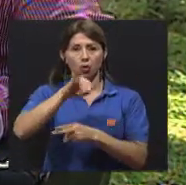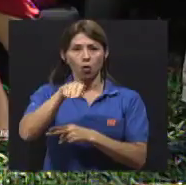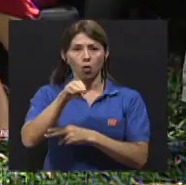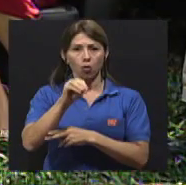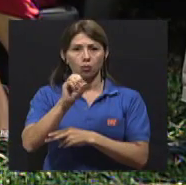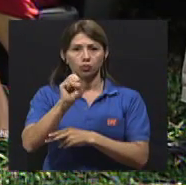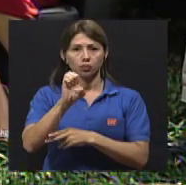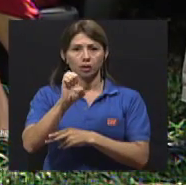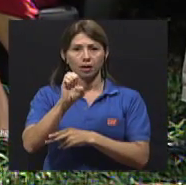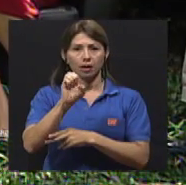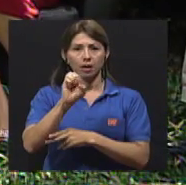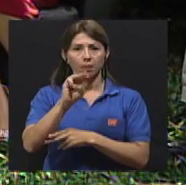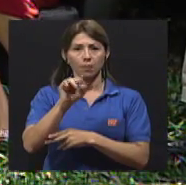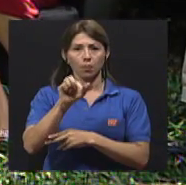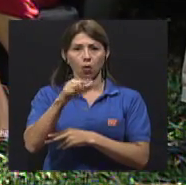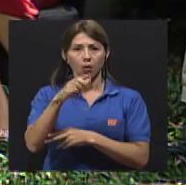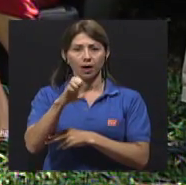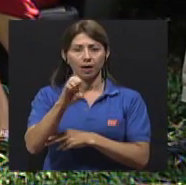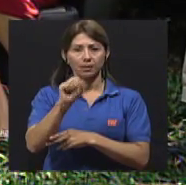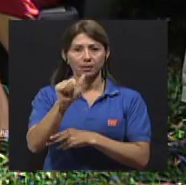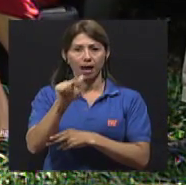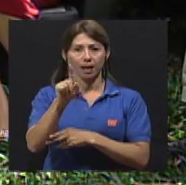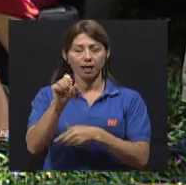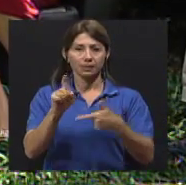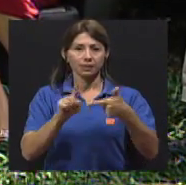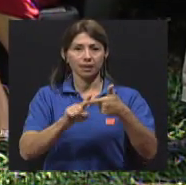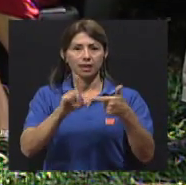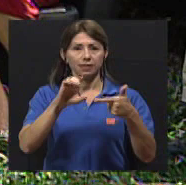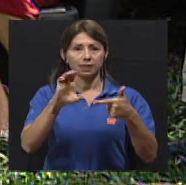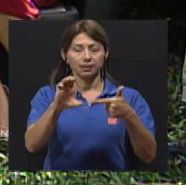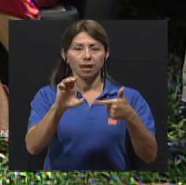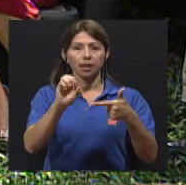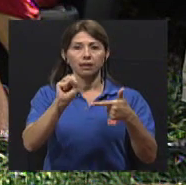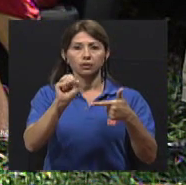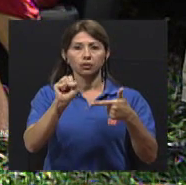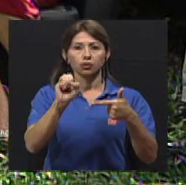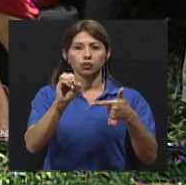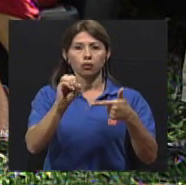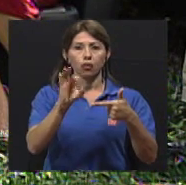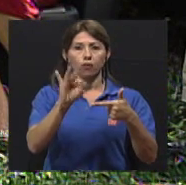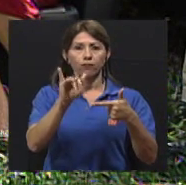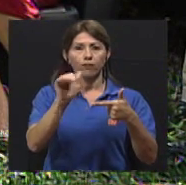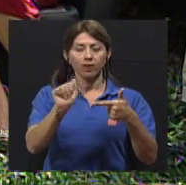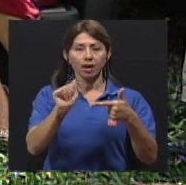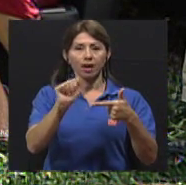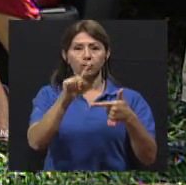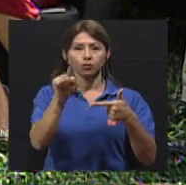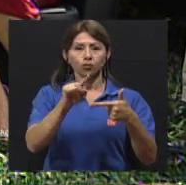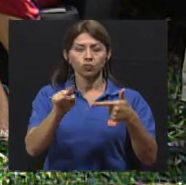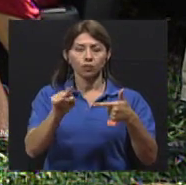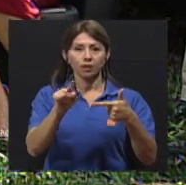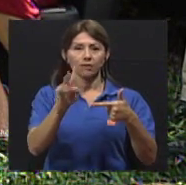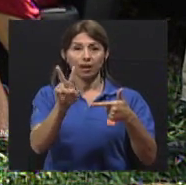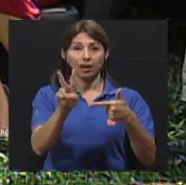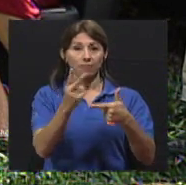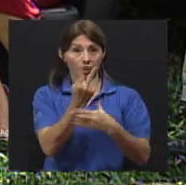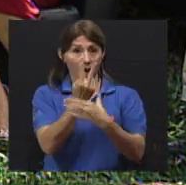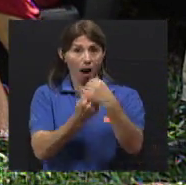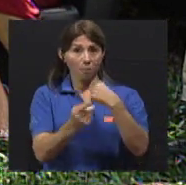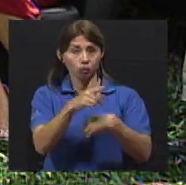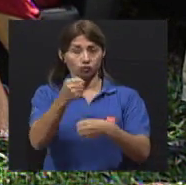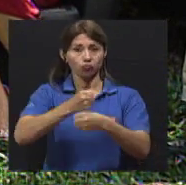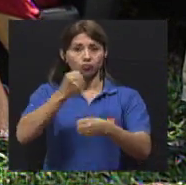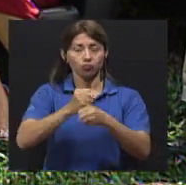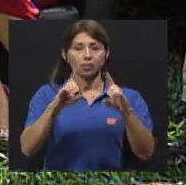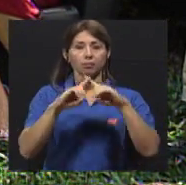José Monge Salas y la licenciada Sofía Zúñiga Valerio. Ambos son funcionarios del Departamento de